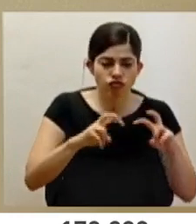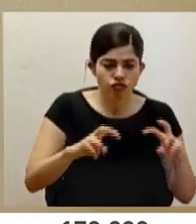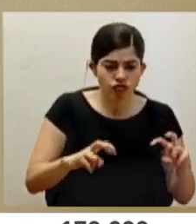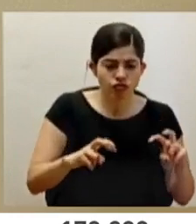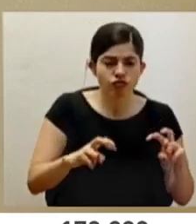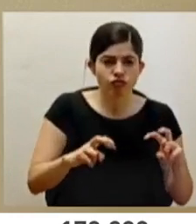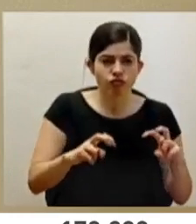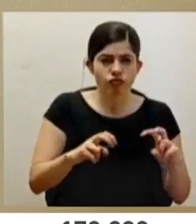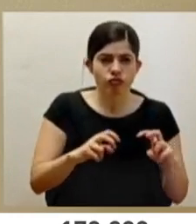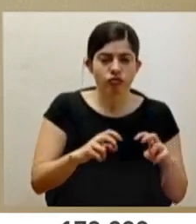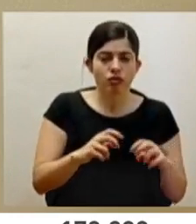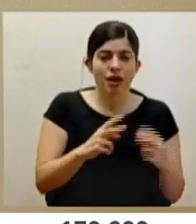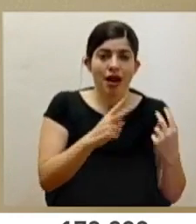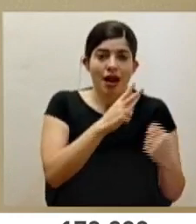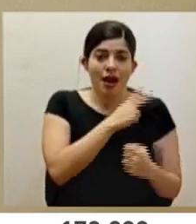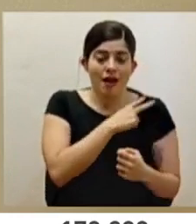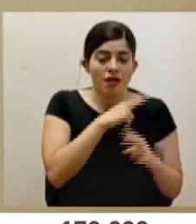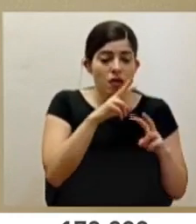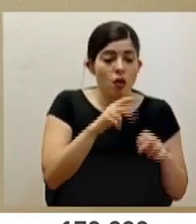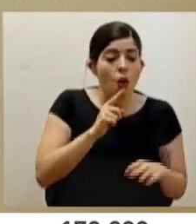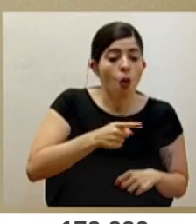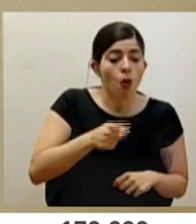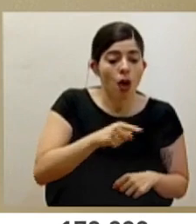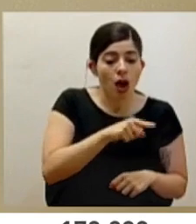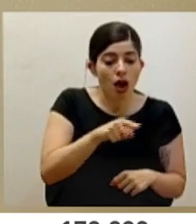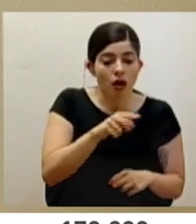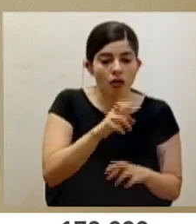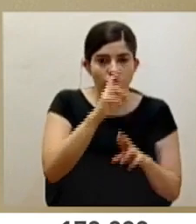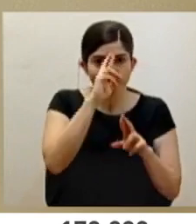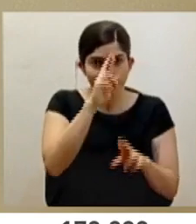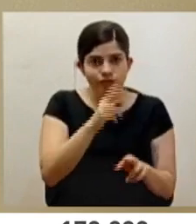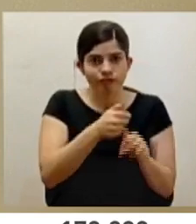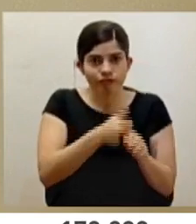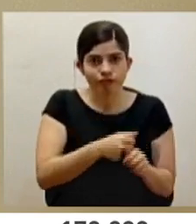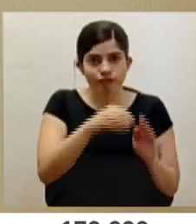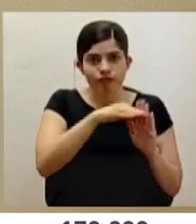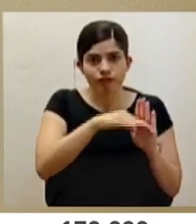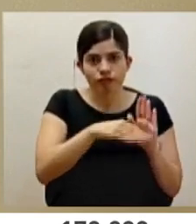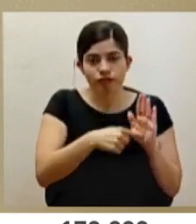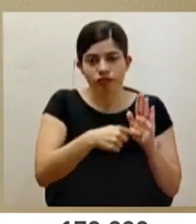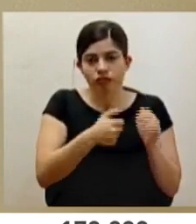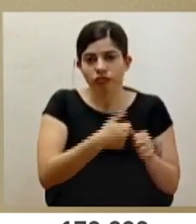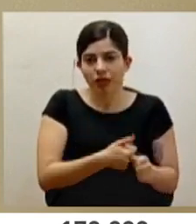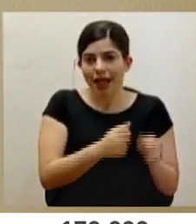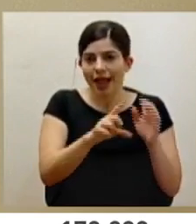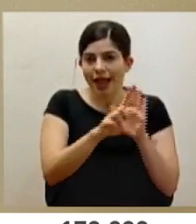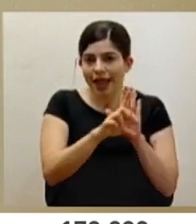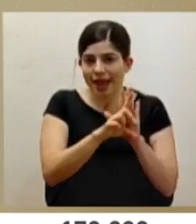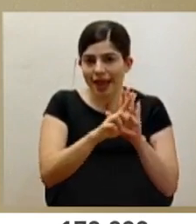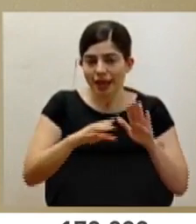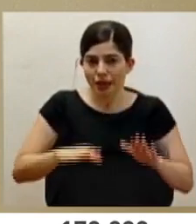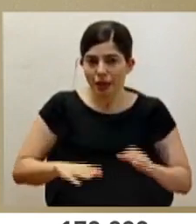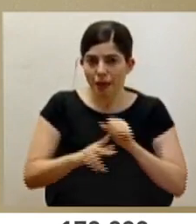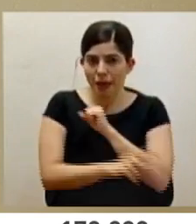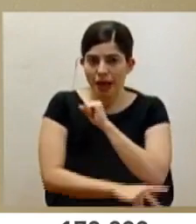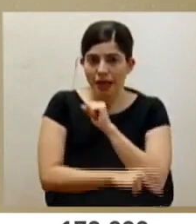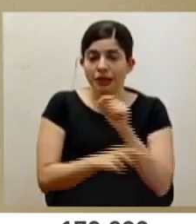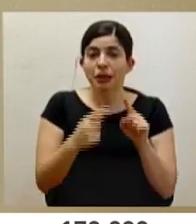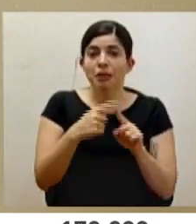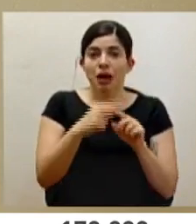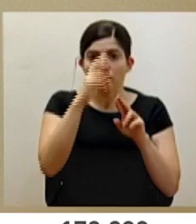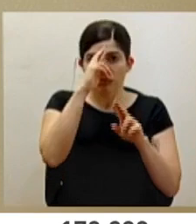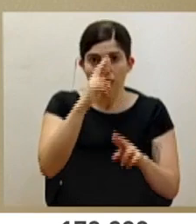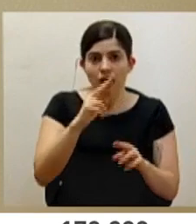obligatoriedad de tomar las medidas correspondientes de acuerdo con la legislación del país y la normativa